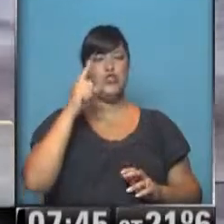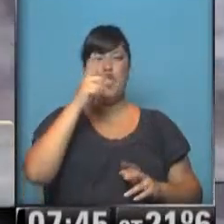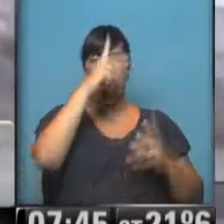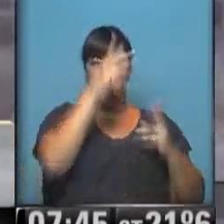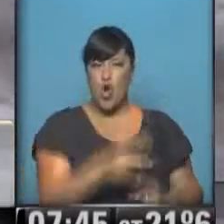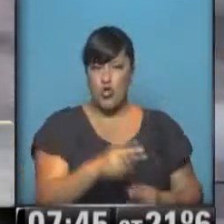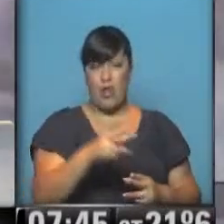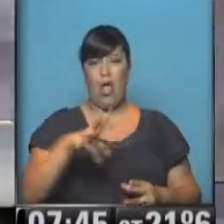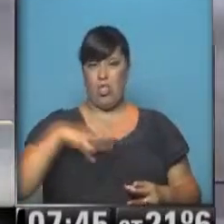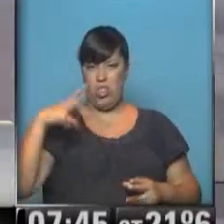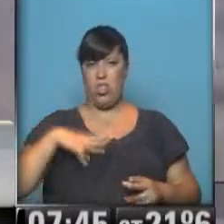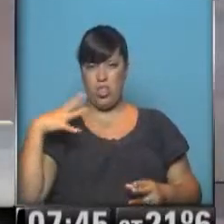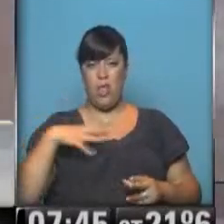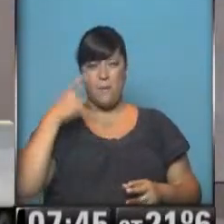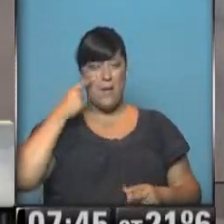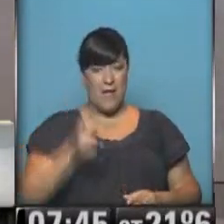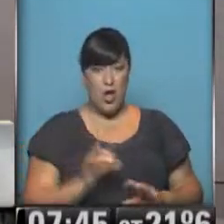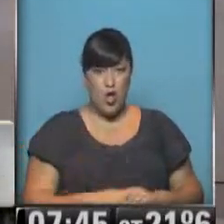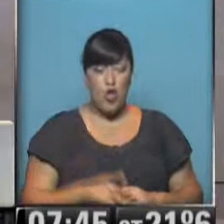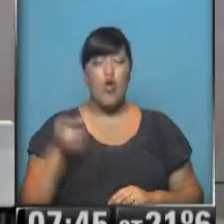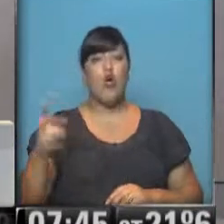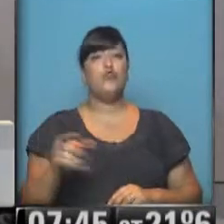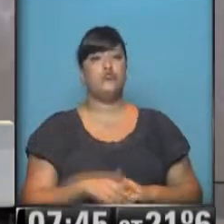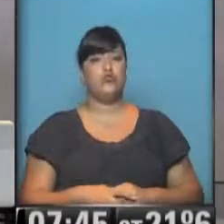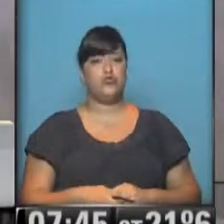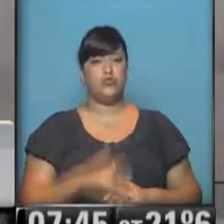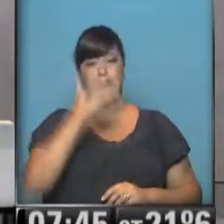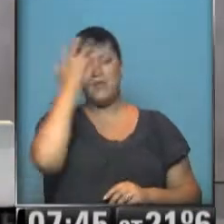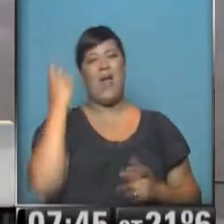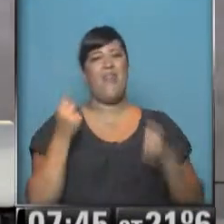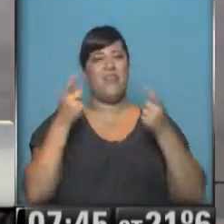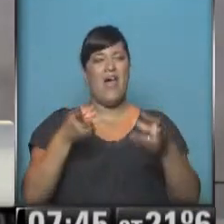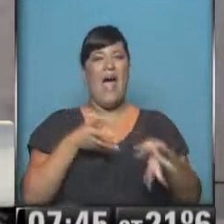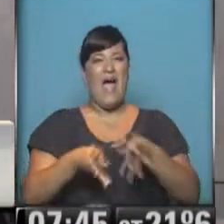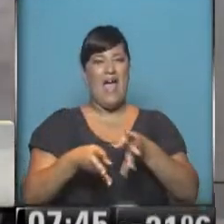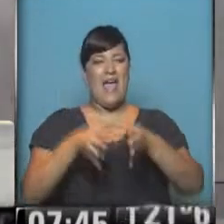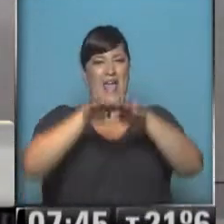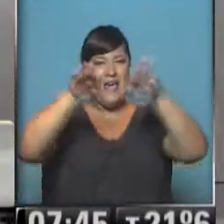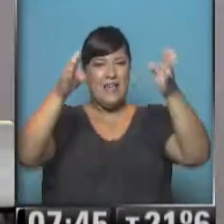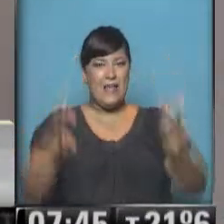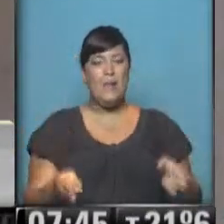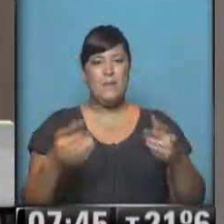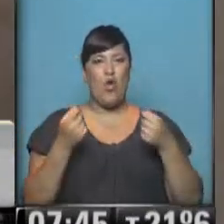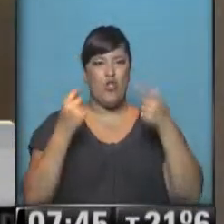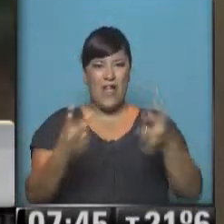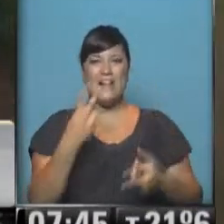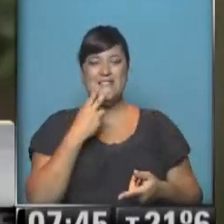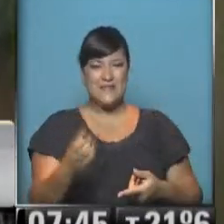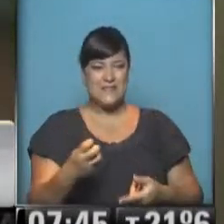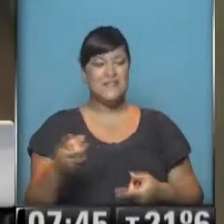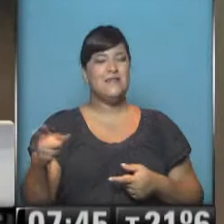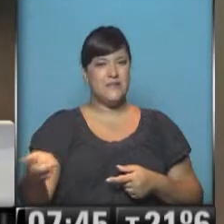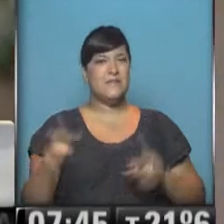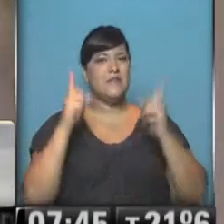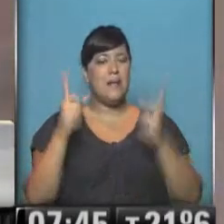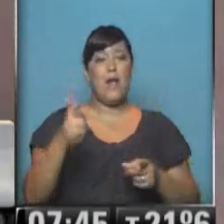a Río Ceballos, donde la empresa provincial de energía está proveyendo de equipos generadores para garantizar los servicios en los hospitales y en